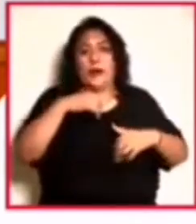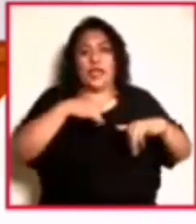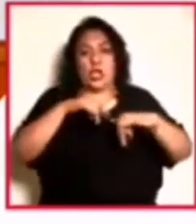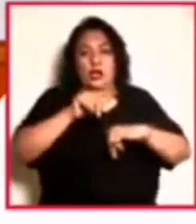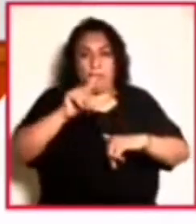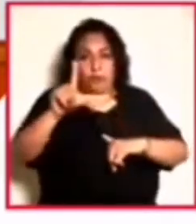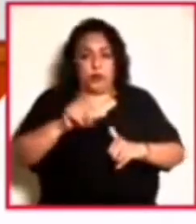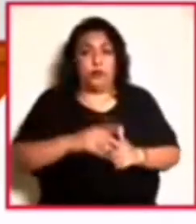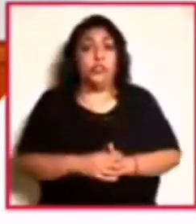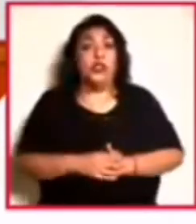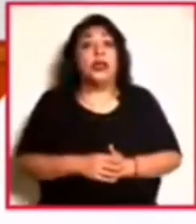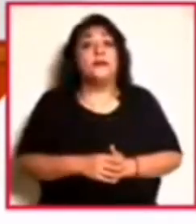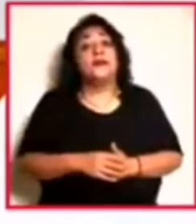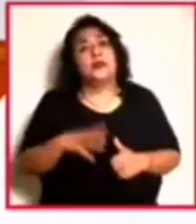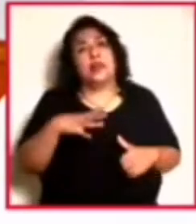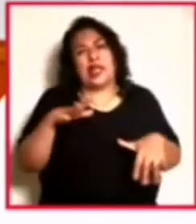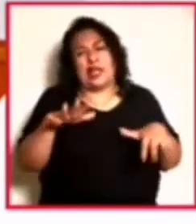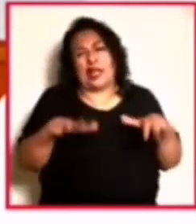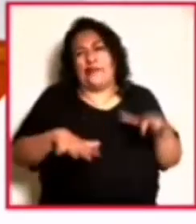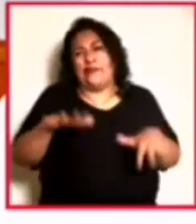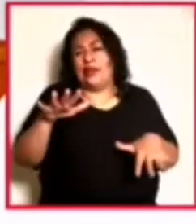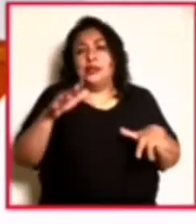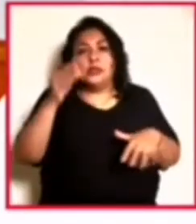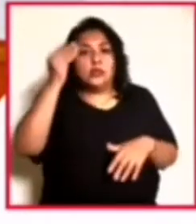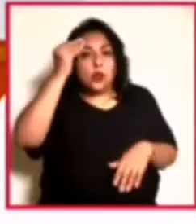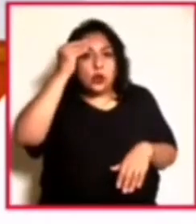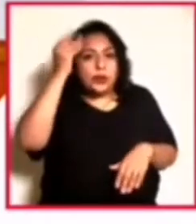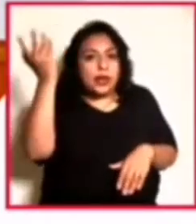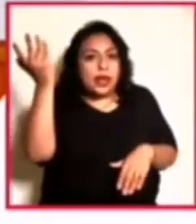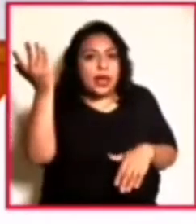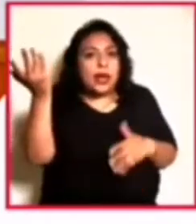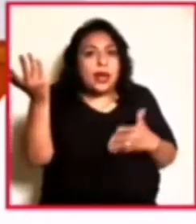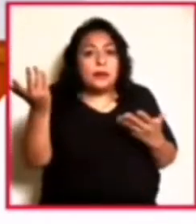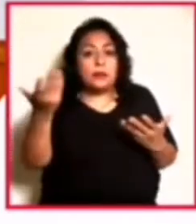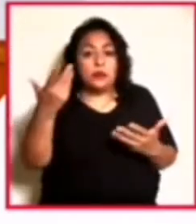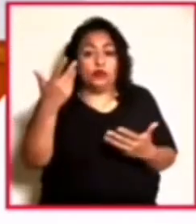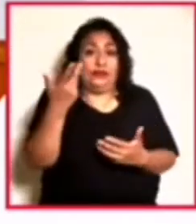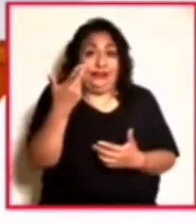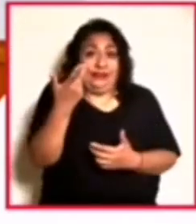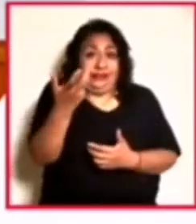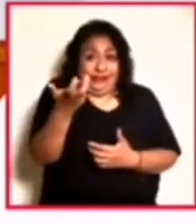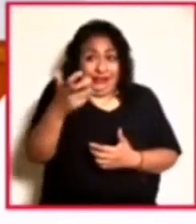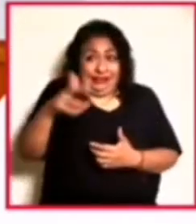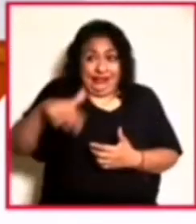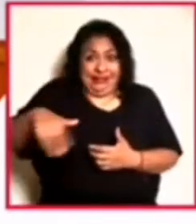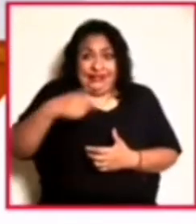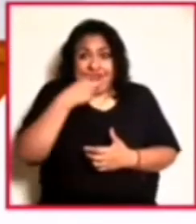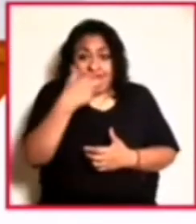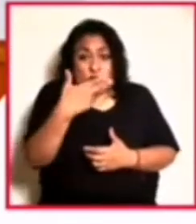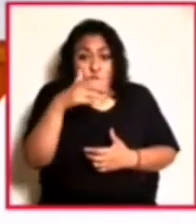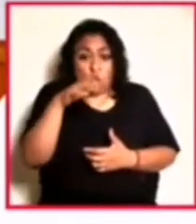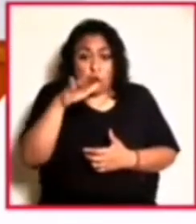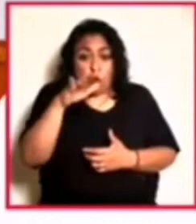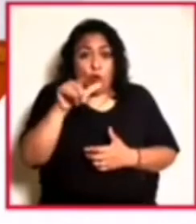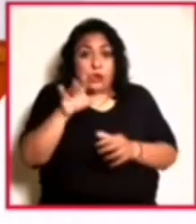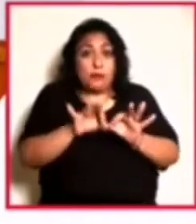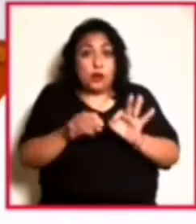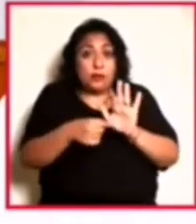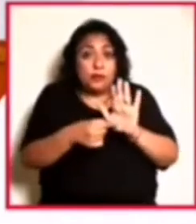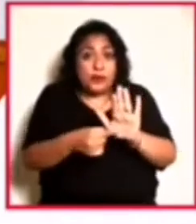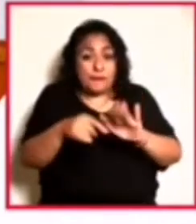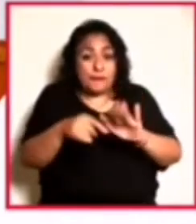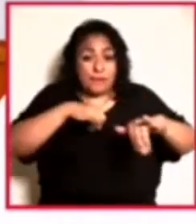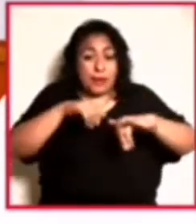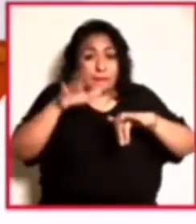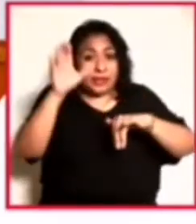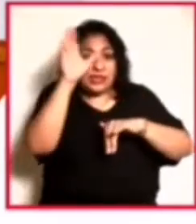A veces como que se nos olvida que justamente lo que puso Humboldt sobre la mesa en el mapa de la